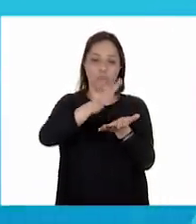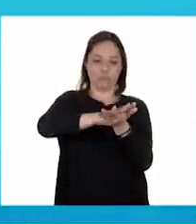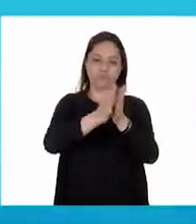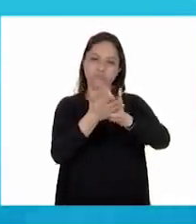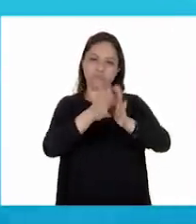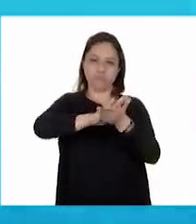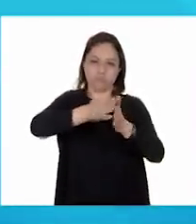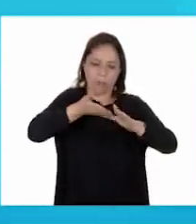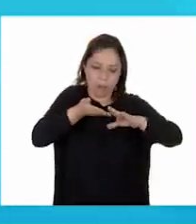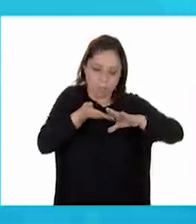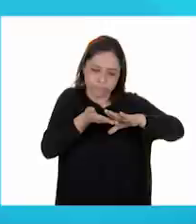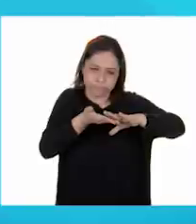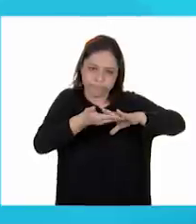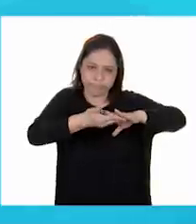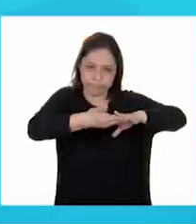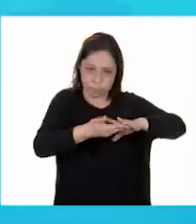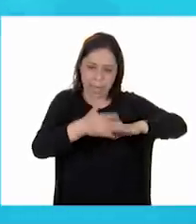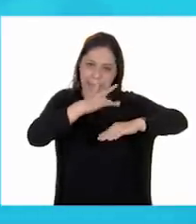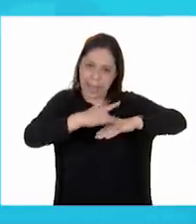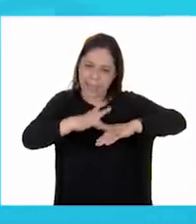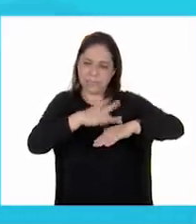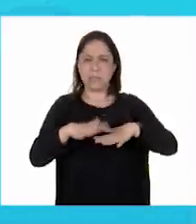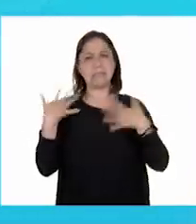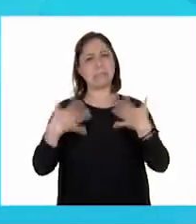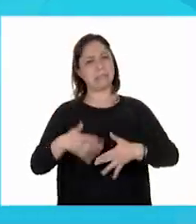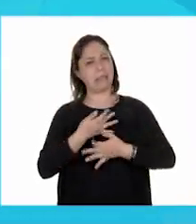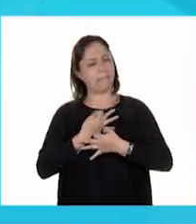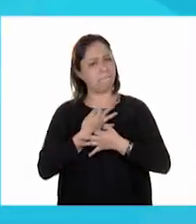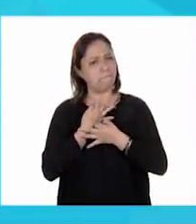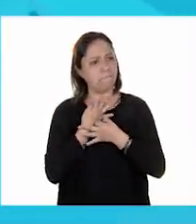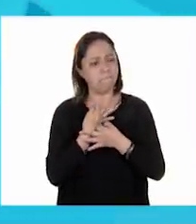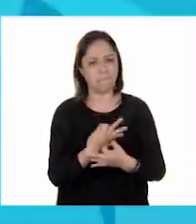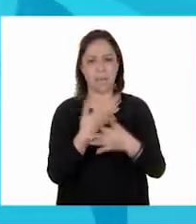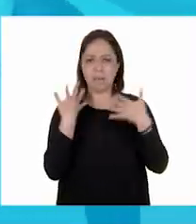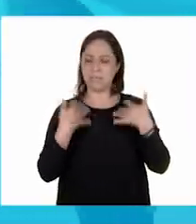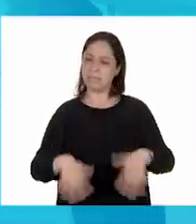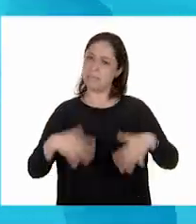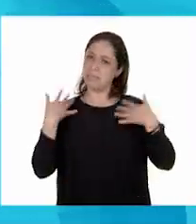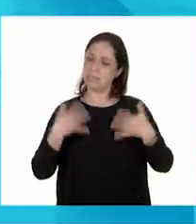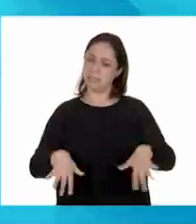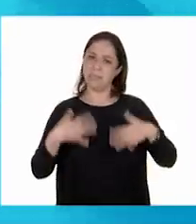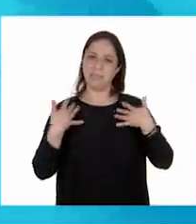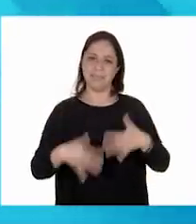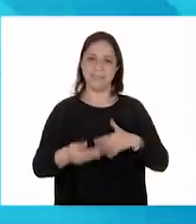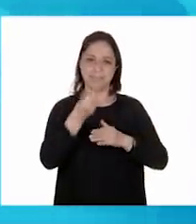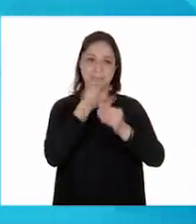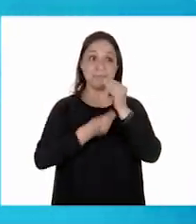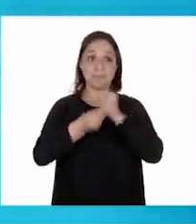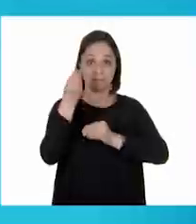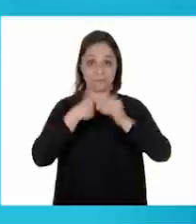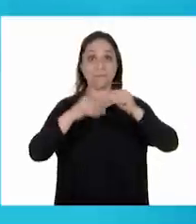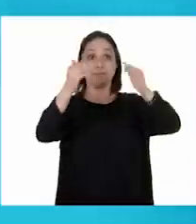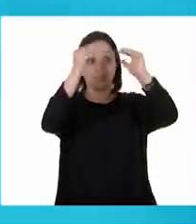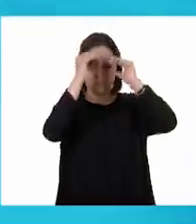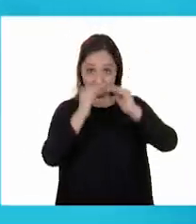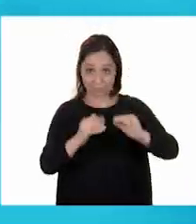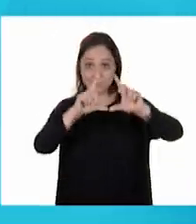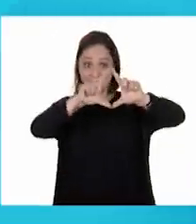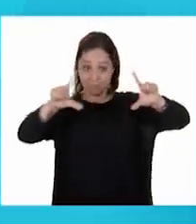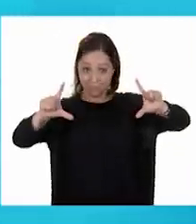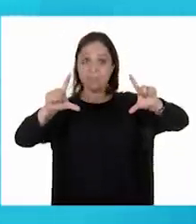de queso. Bueno, continuamos con las tentaciones gastronómicas. Tenemos el texto. Tenemos el texto,